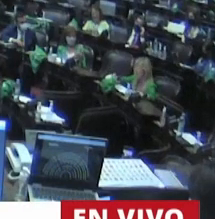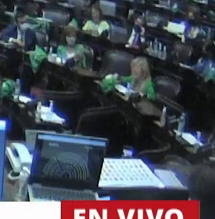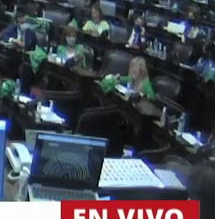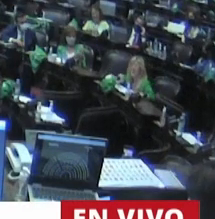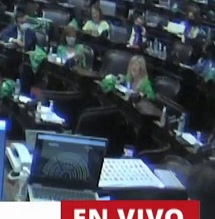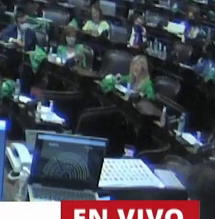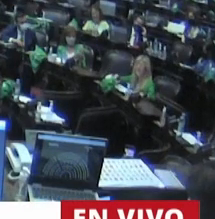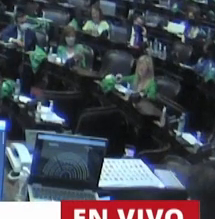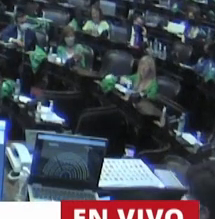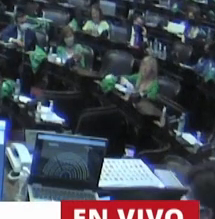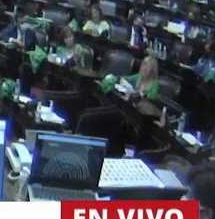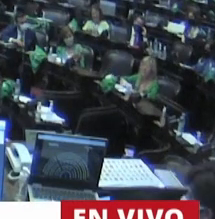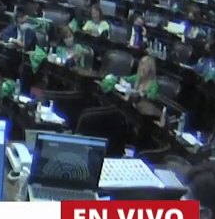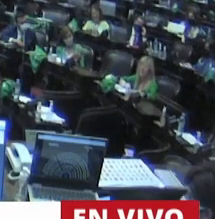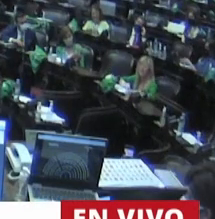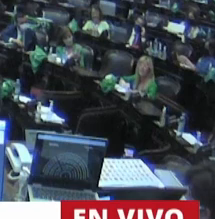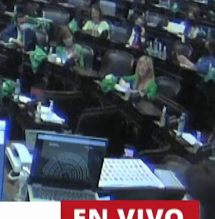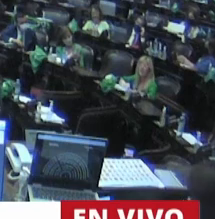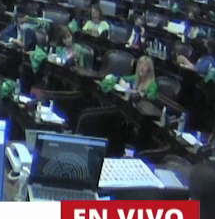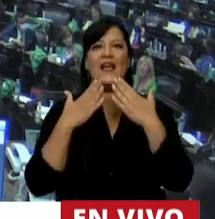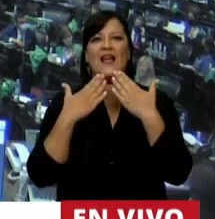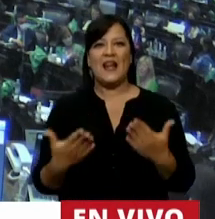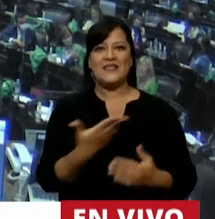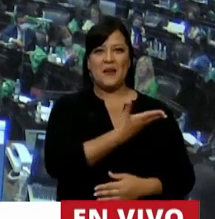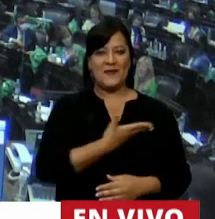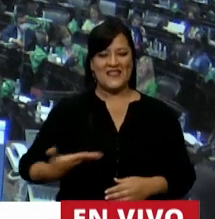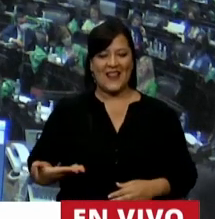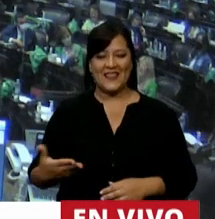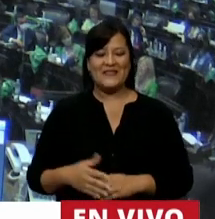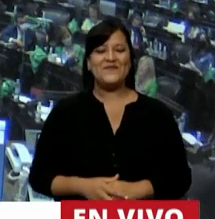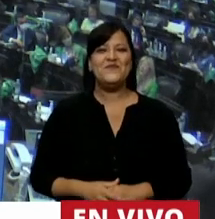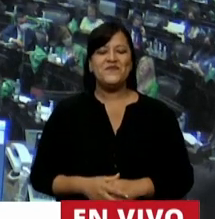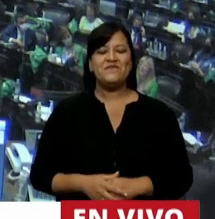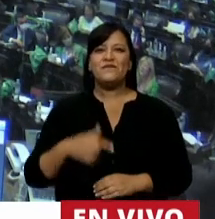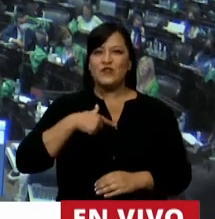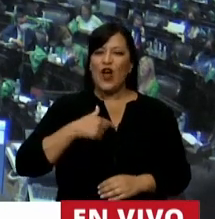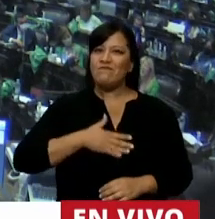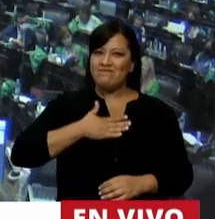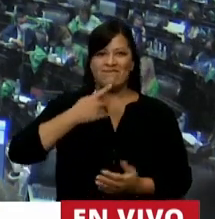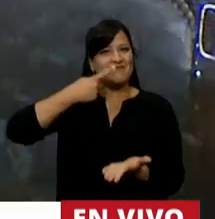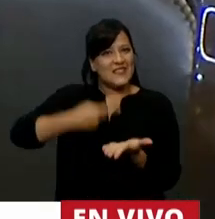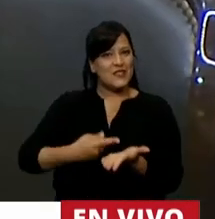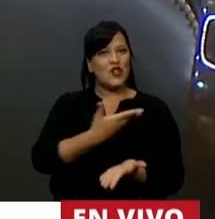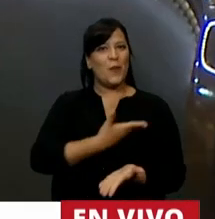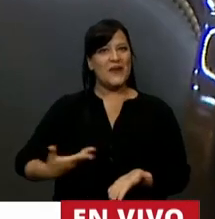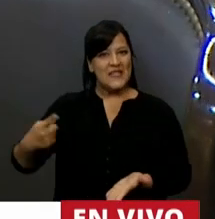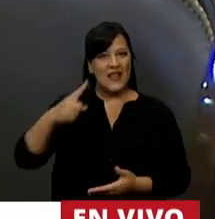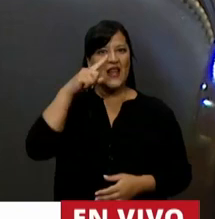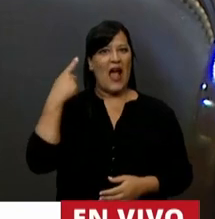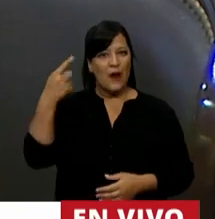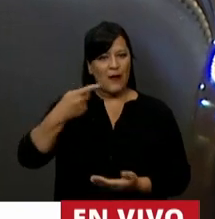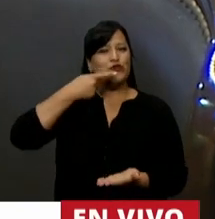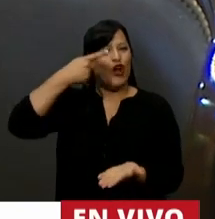Muchas gracias, señor Presidente. Señor Presidente, celebro la decisión del Presidente Alberto